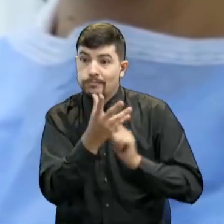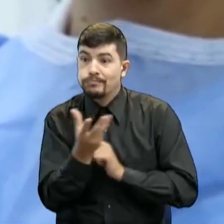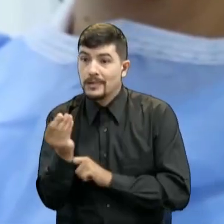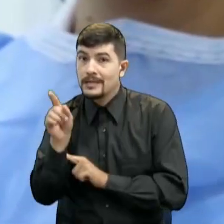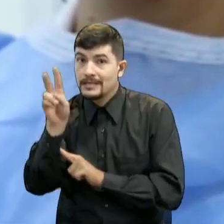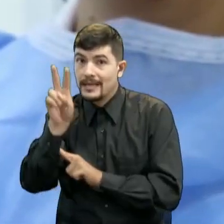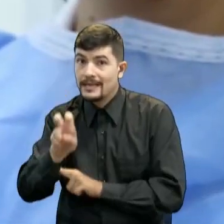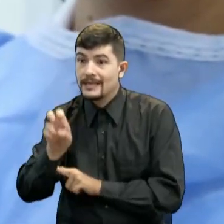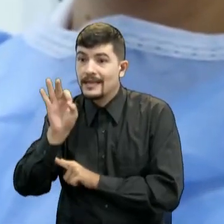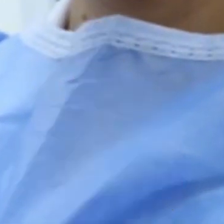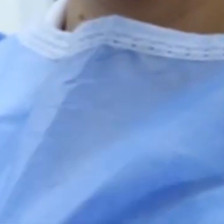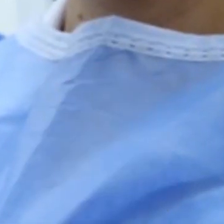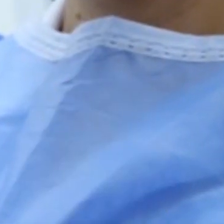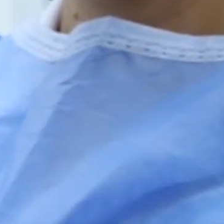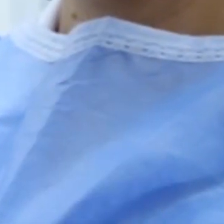pruebas registradas son negativas.